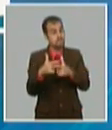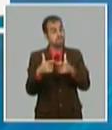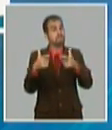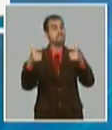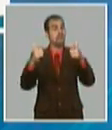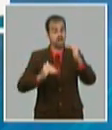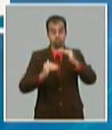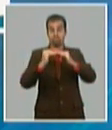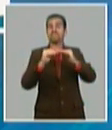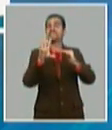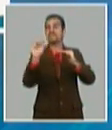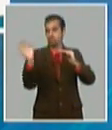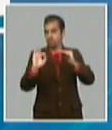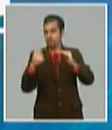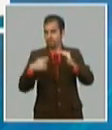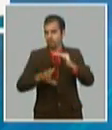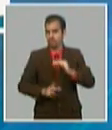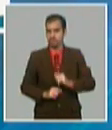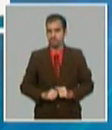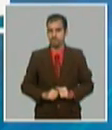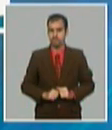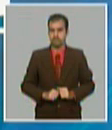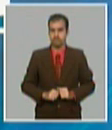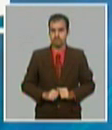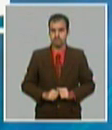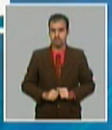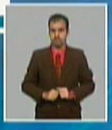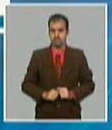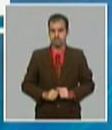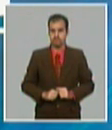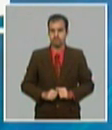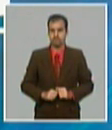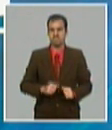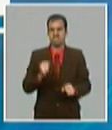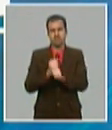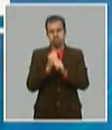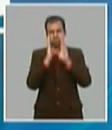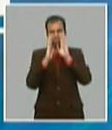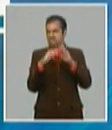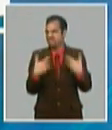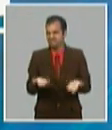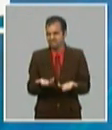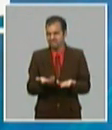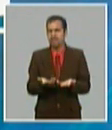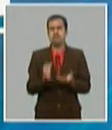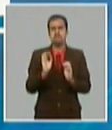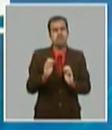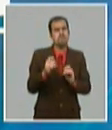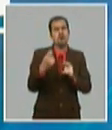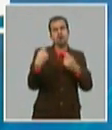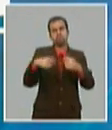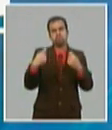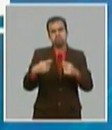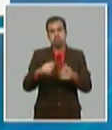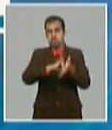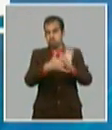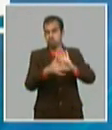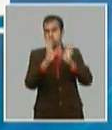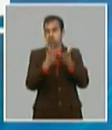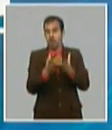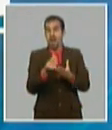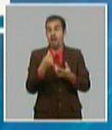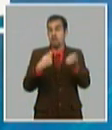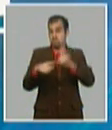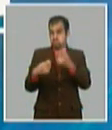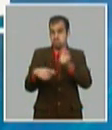y trabajar con la intención de mejorar el déficit fiscal proyectado a partir de una mayor eficiencia del gasto público y del